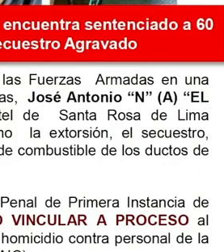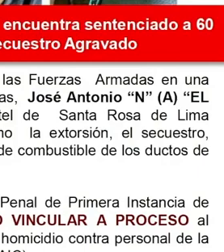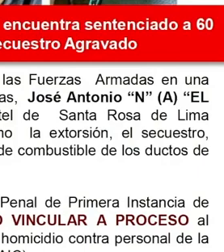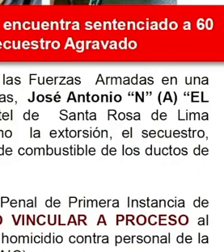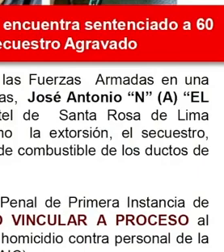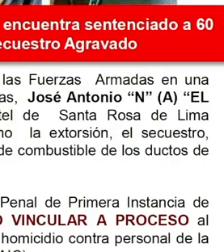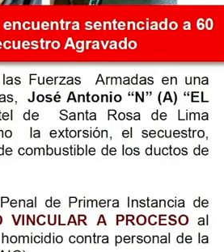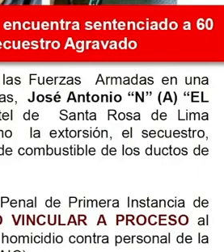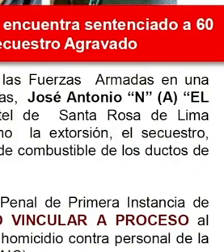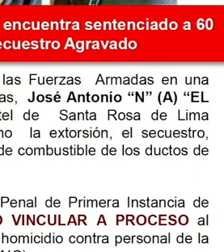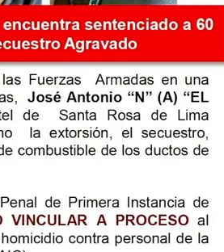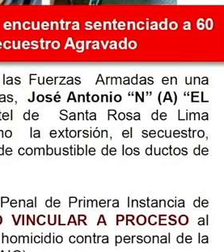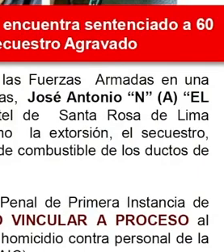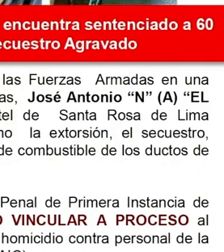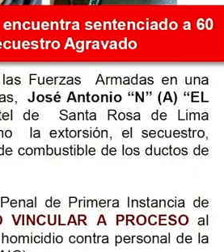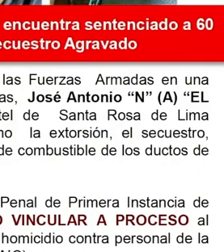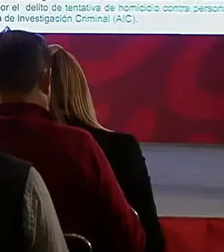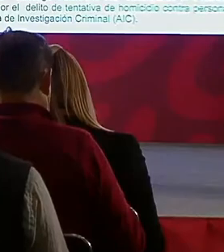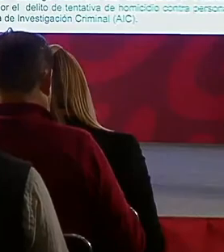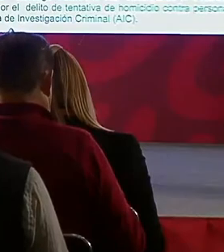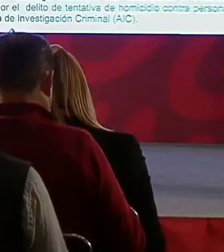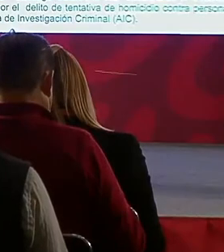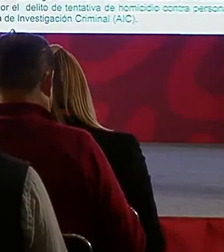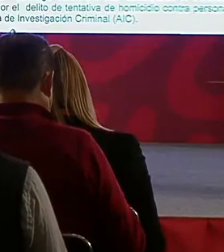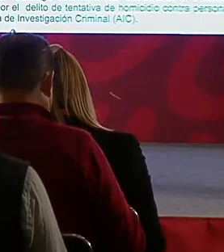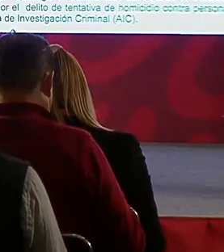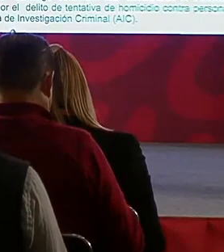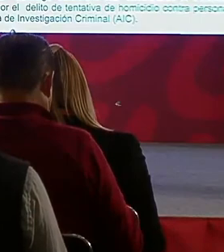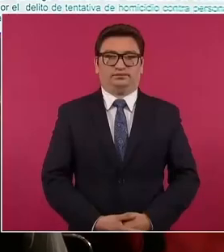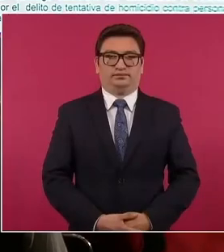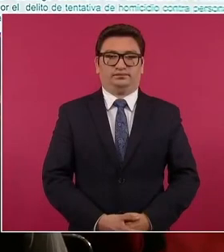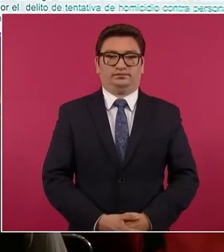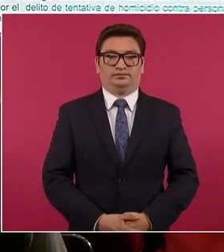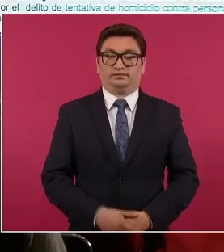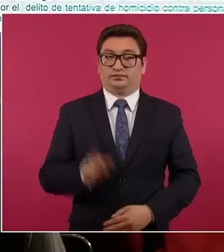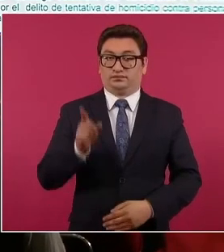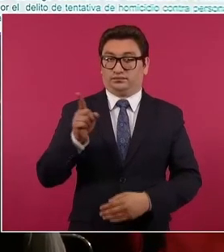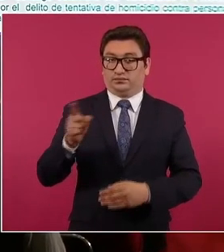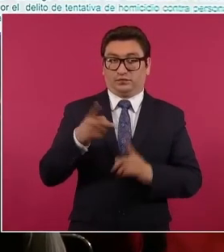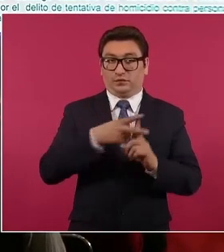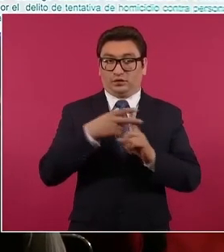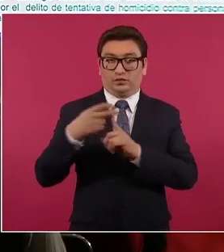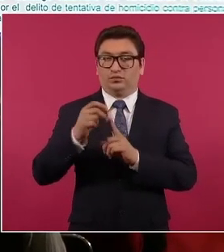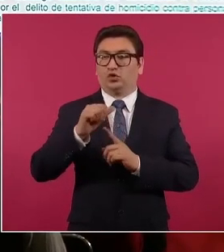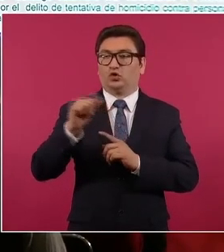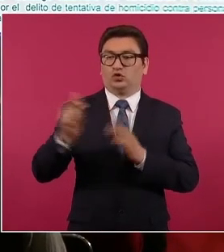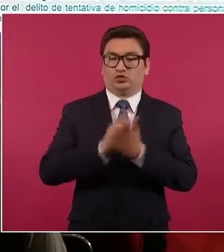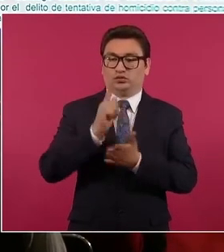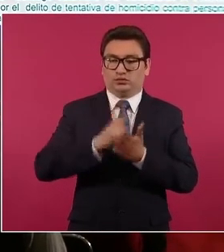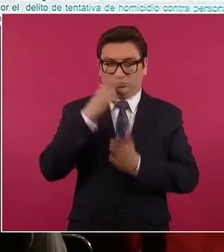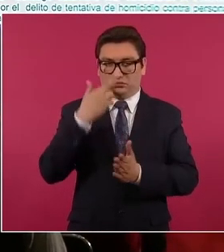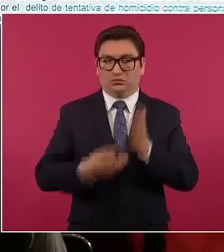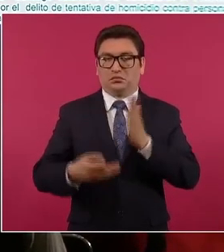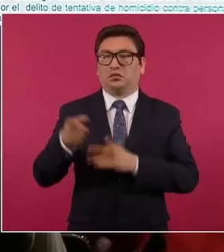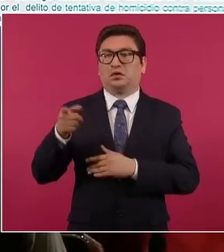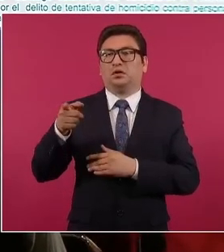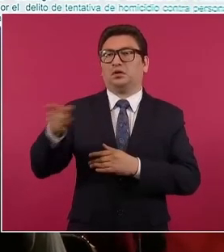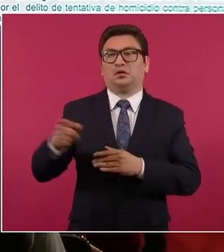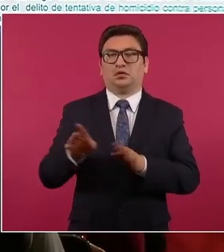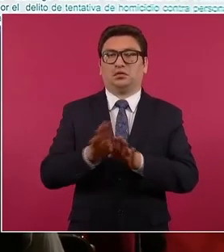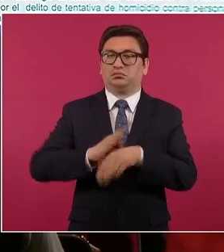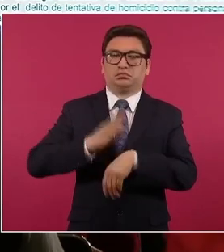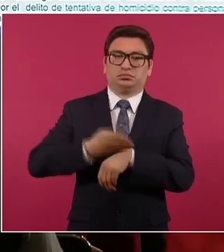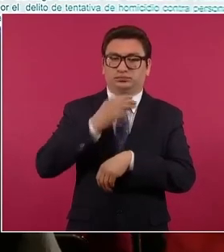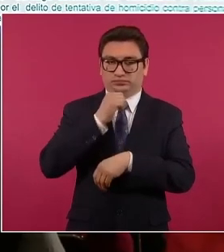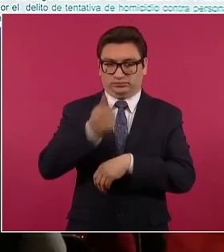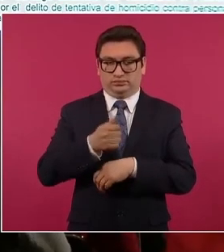Está detenido y sentenciado por secuestro, pero en otros delitos le han venido quitando los cargos. Y